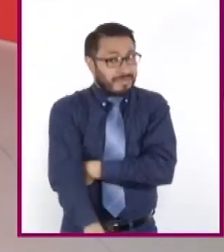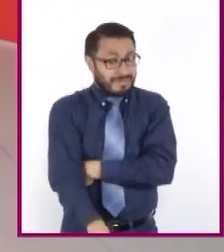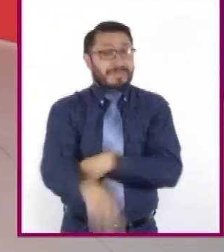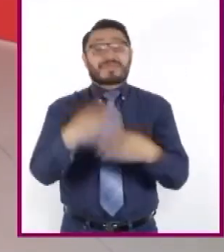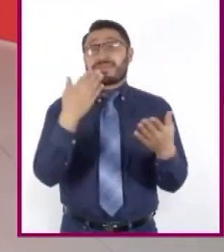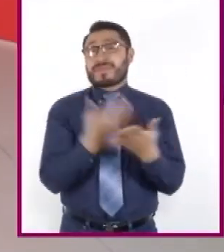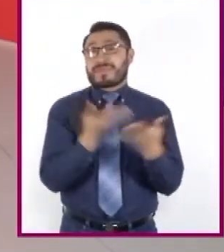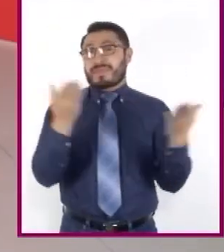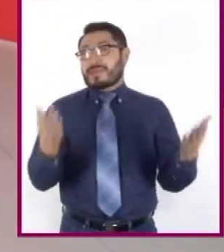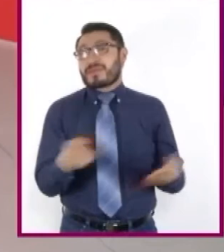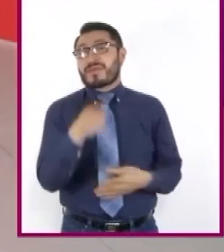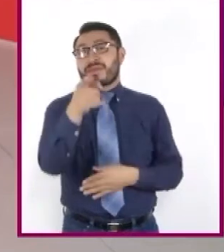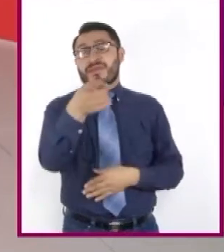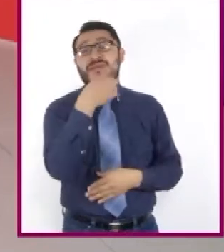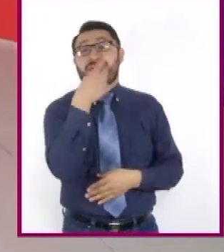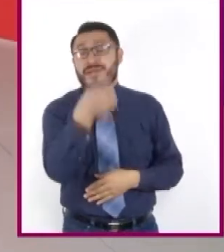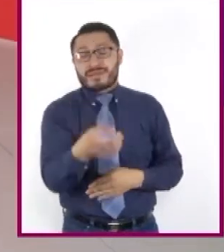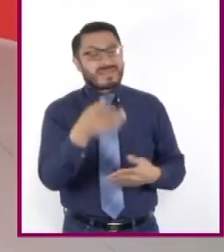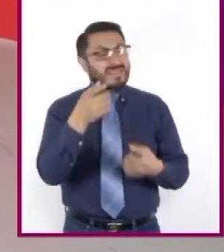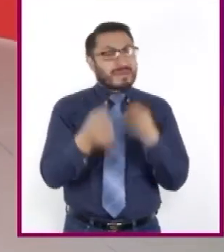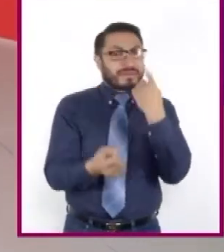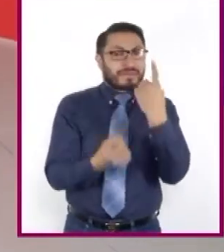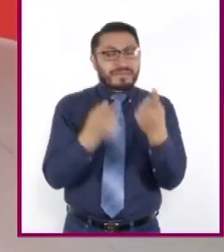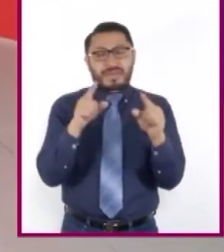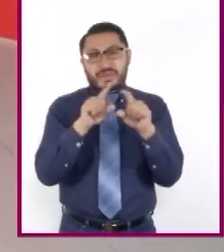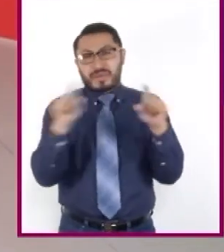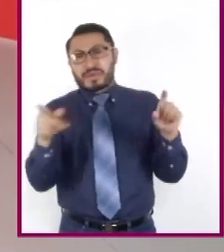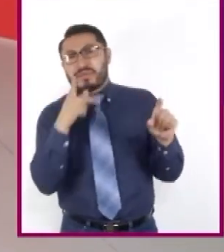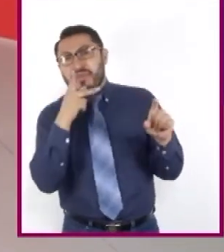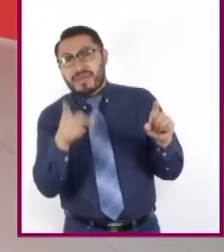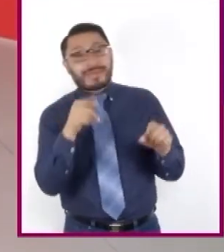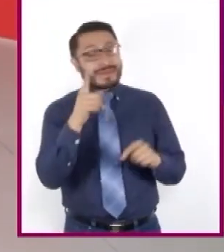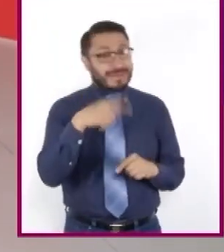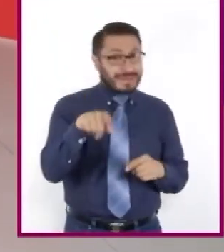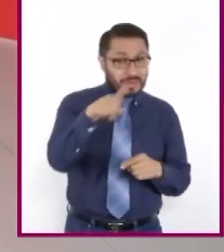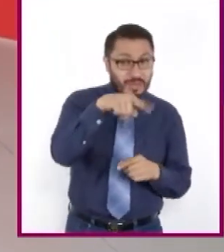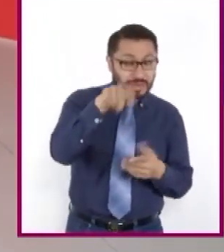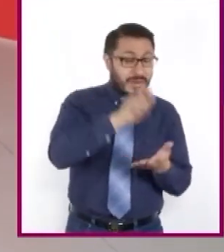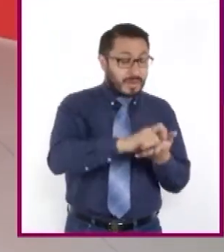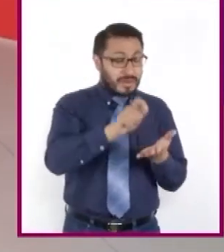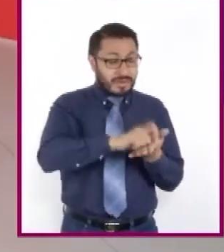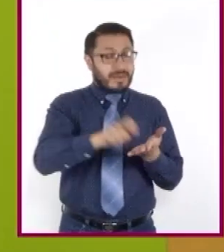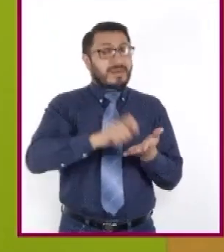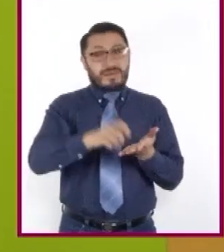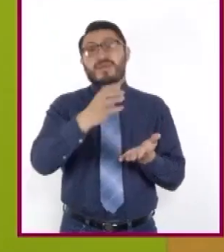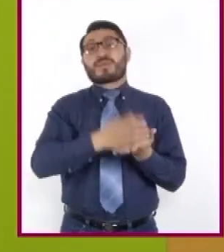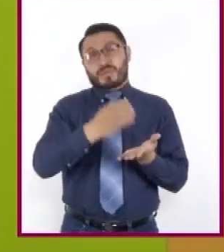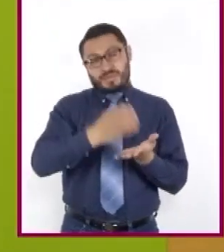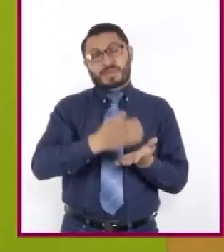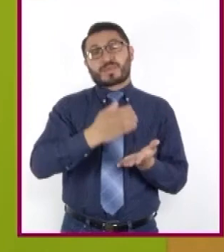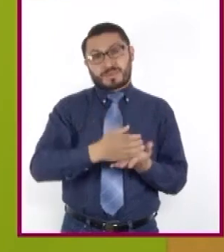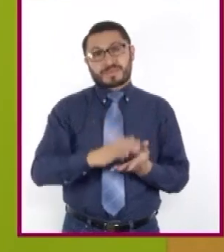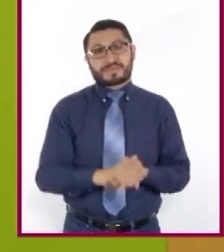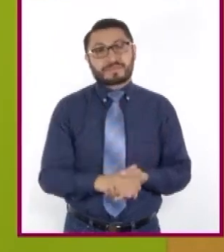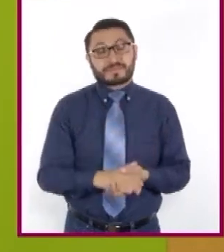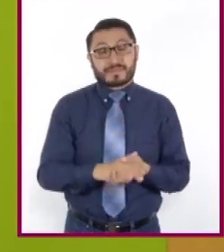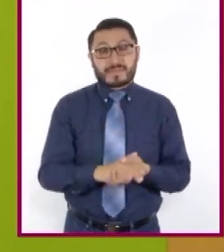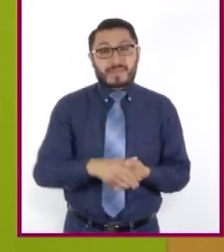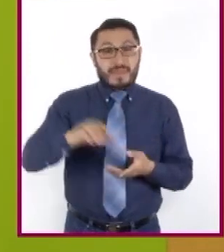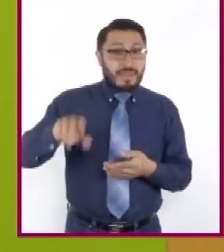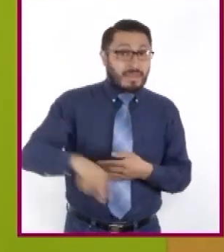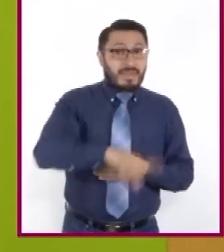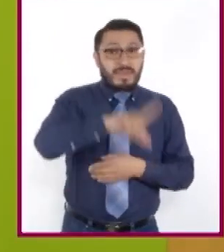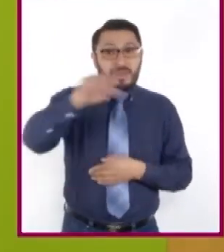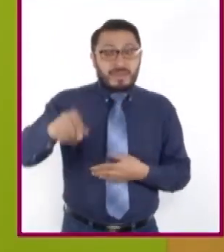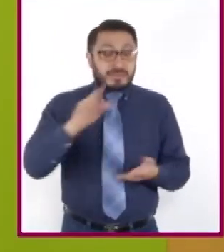decir, vamos a mencionar algunas frases y ustedes las van a escribir en su cuaderno. Después las leerán